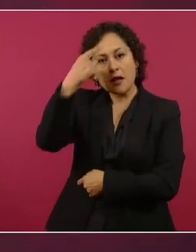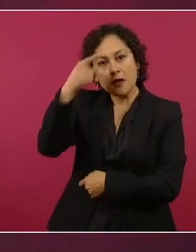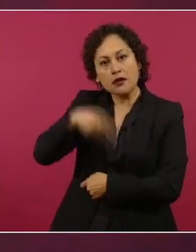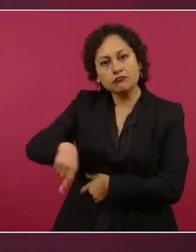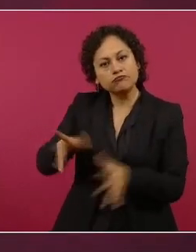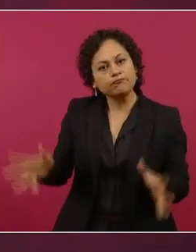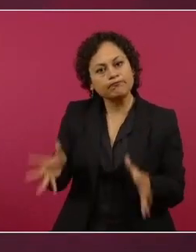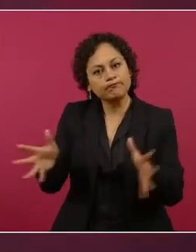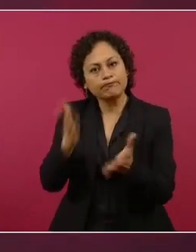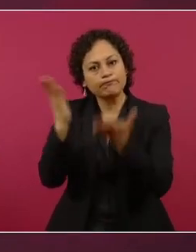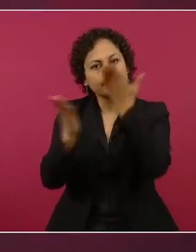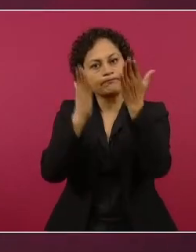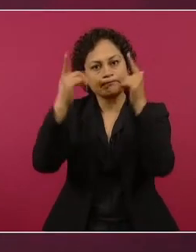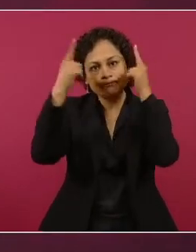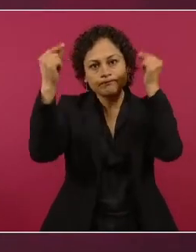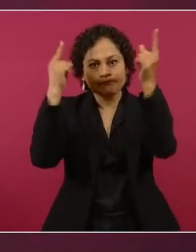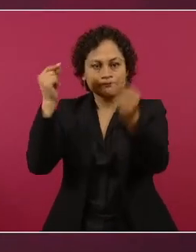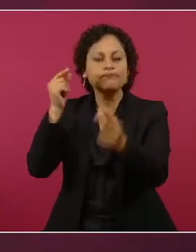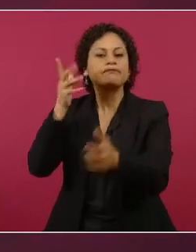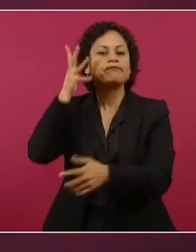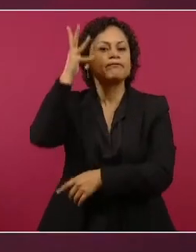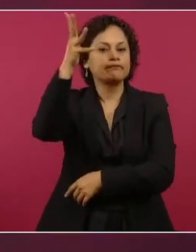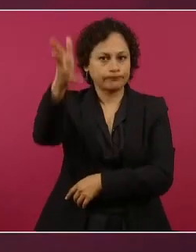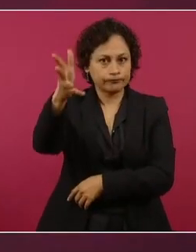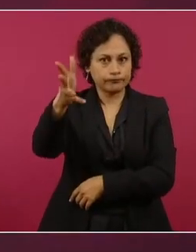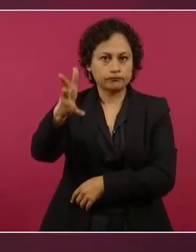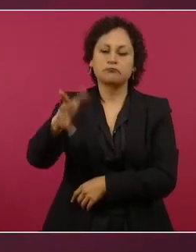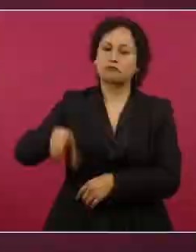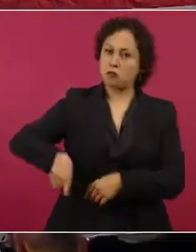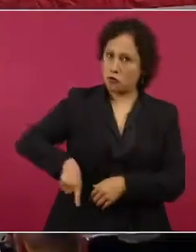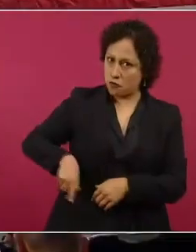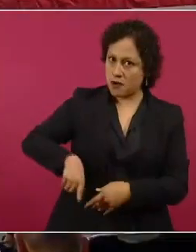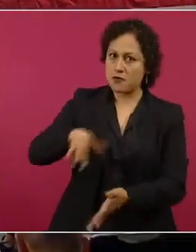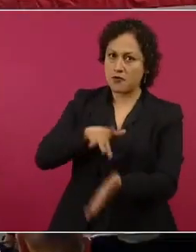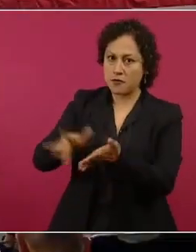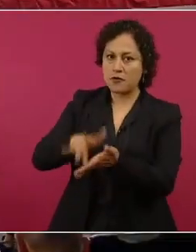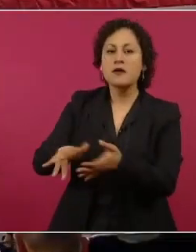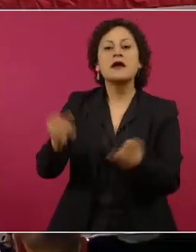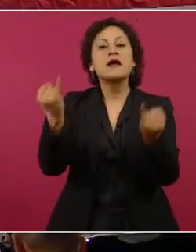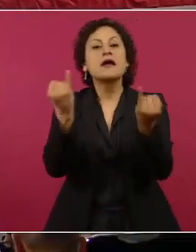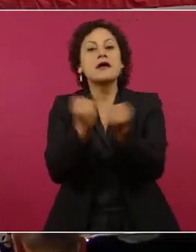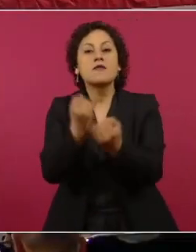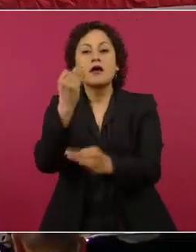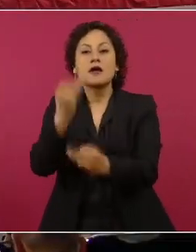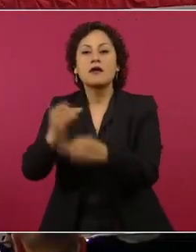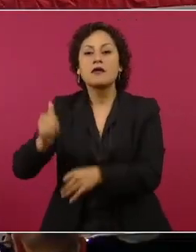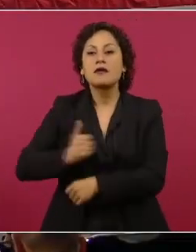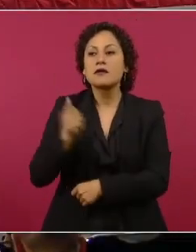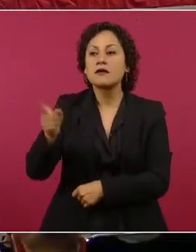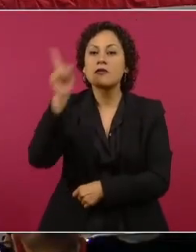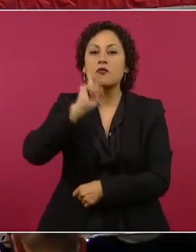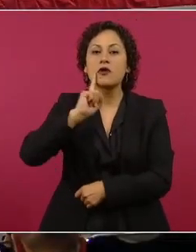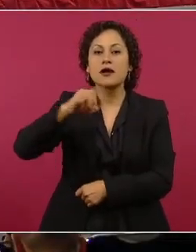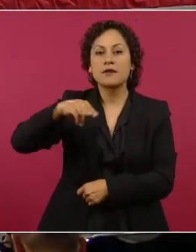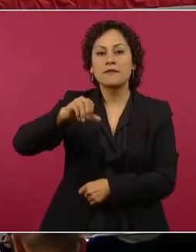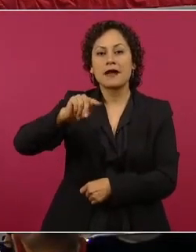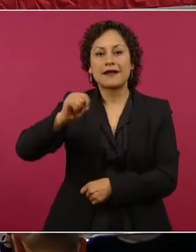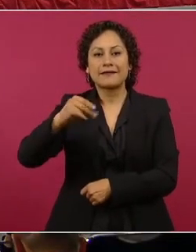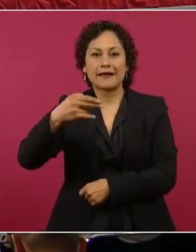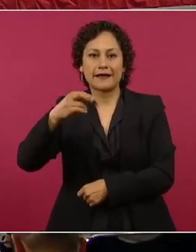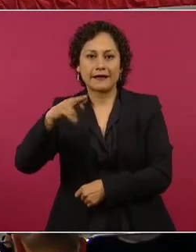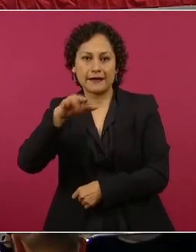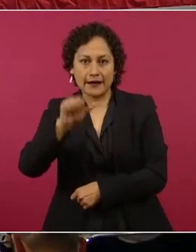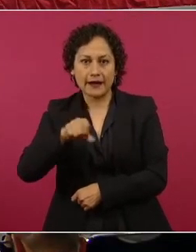van a tener al gobierno. Y por cierto, felicito también a la secretaria de Igualdad, Marta Herrera, que las manda y los manda a